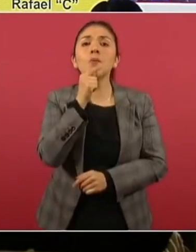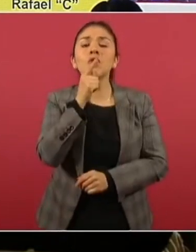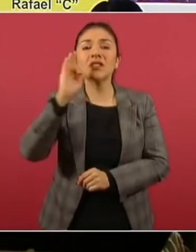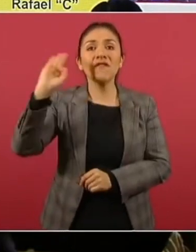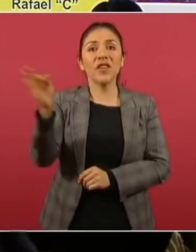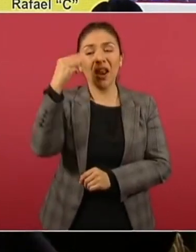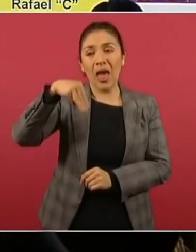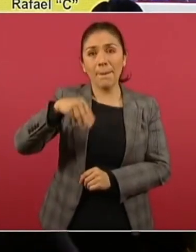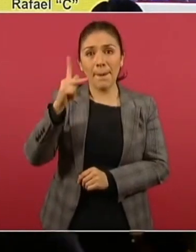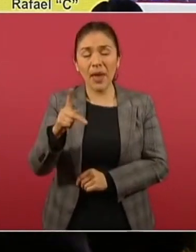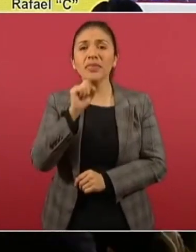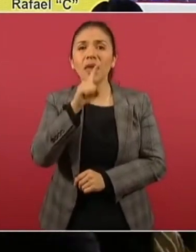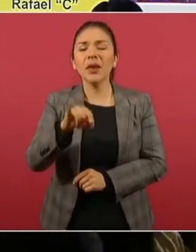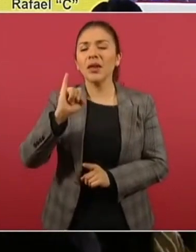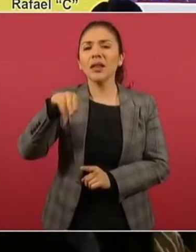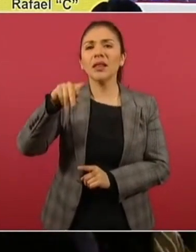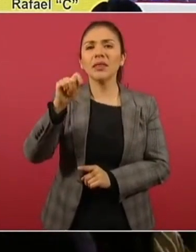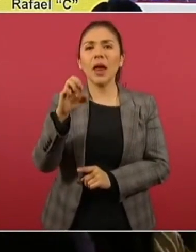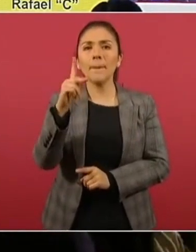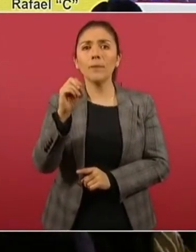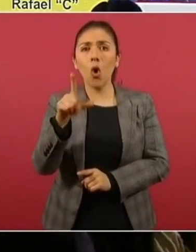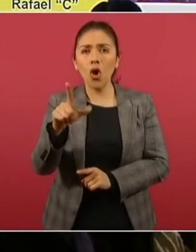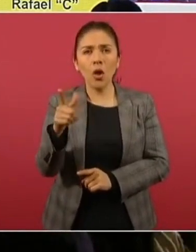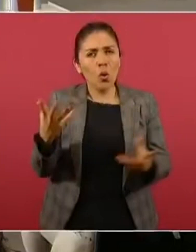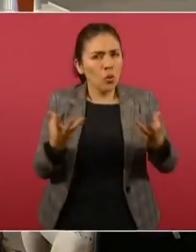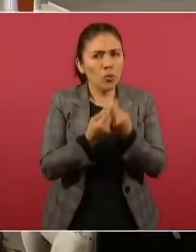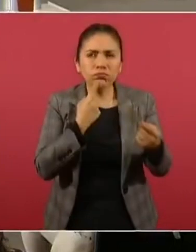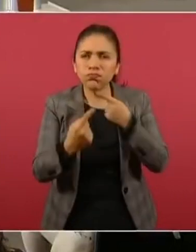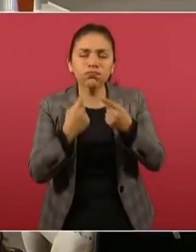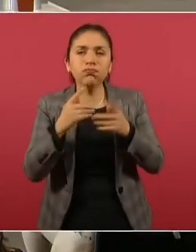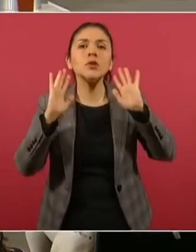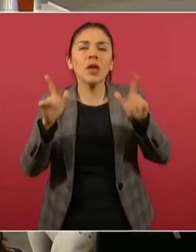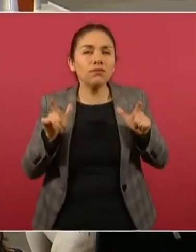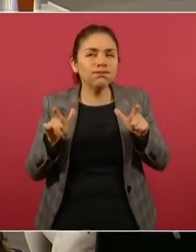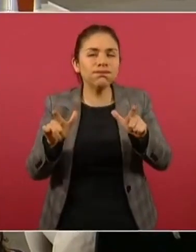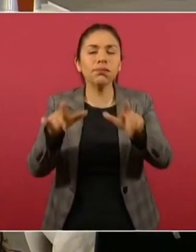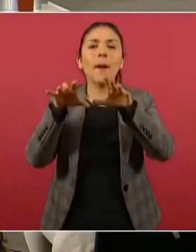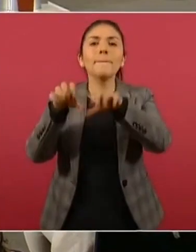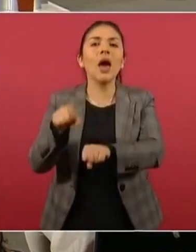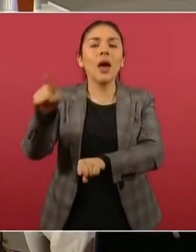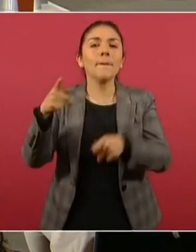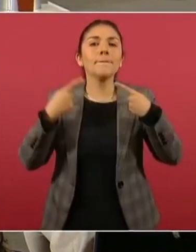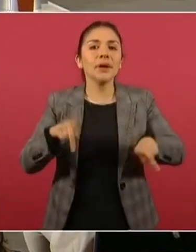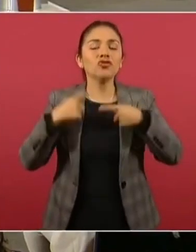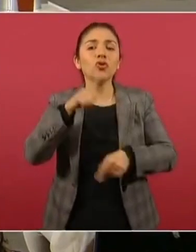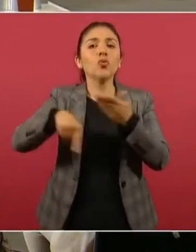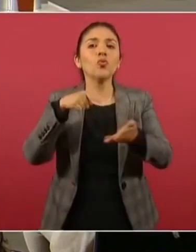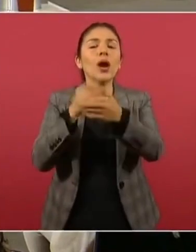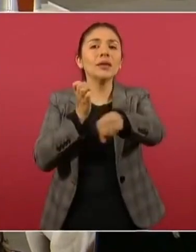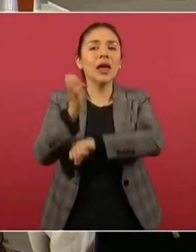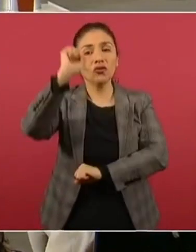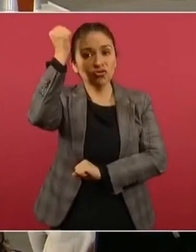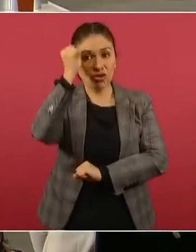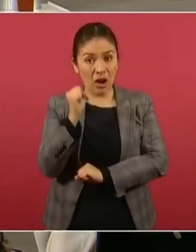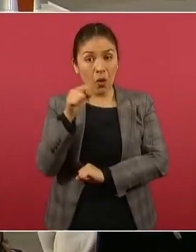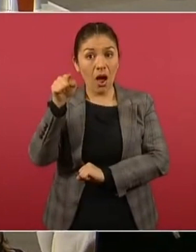Ministerial y la Unidad Interpol, quienes lograron la aprehensión de esta persona en el Estado de Sinaloa, que